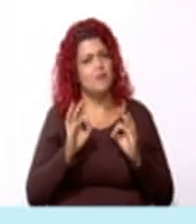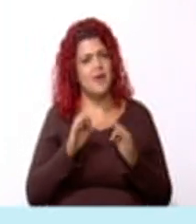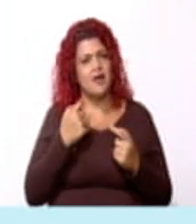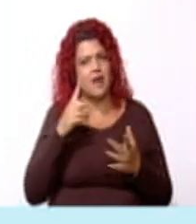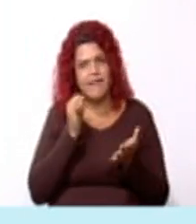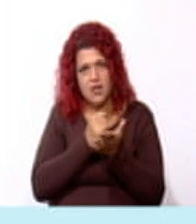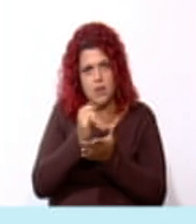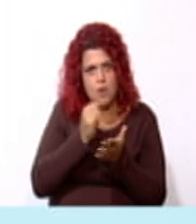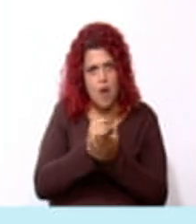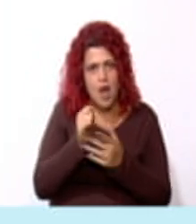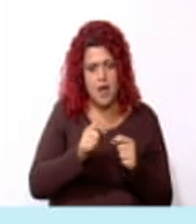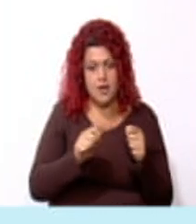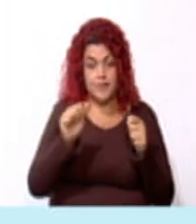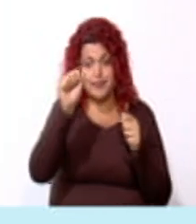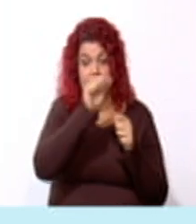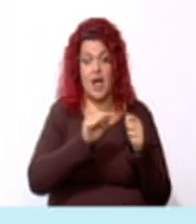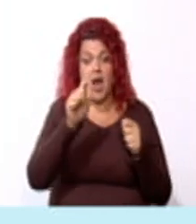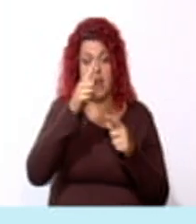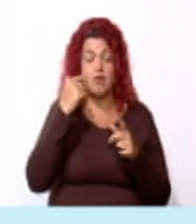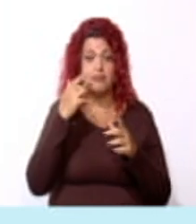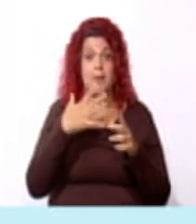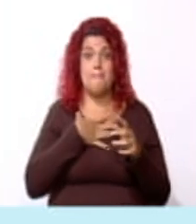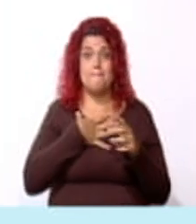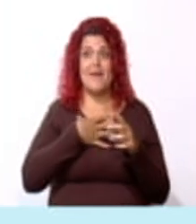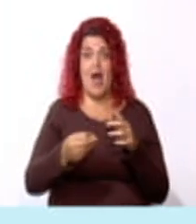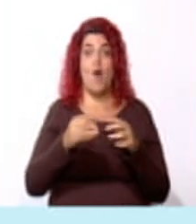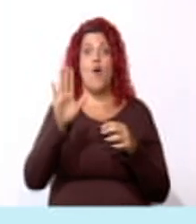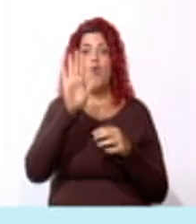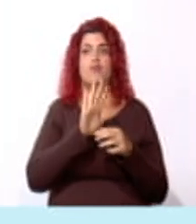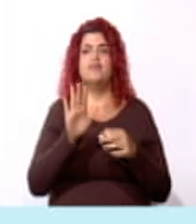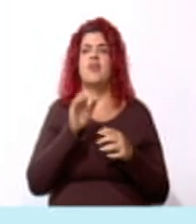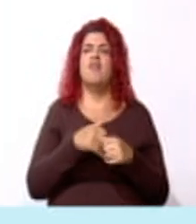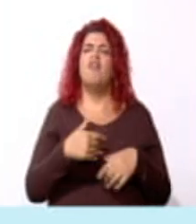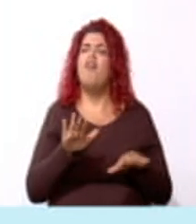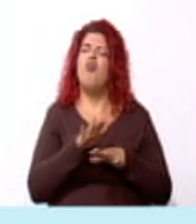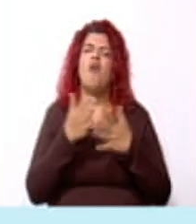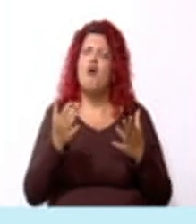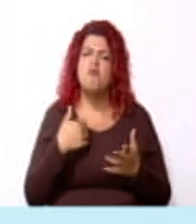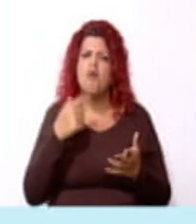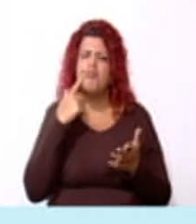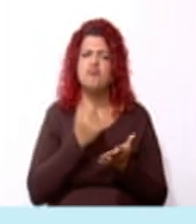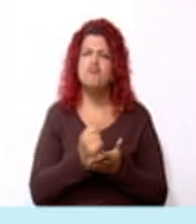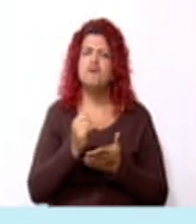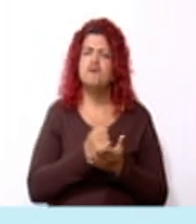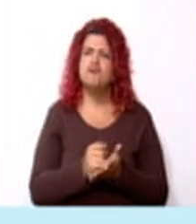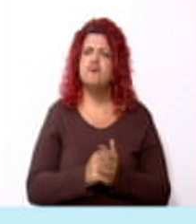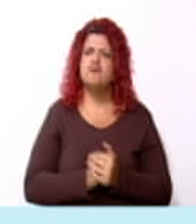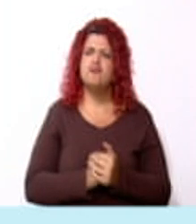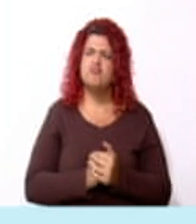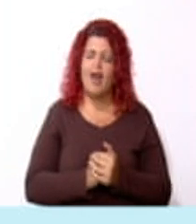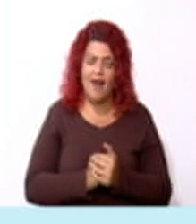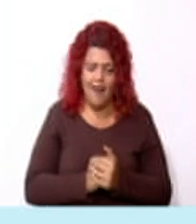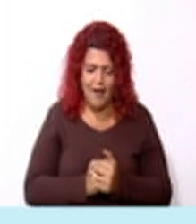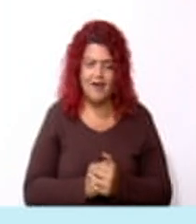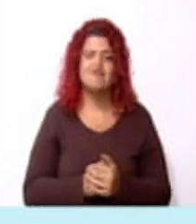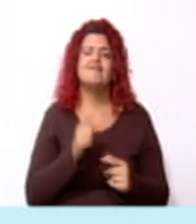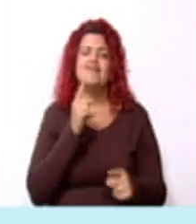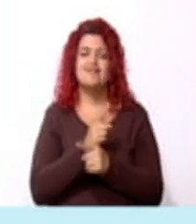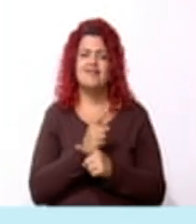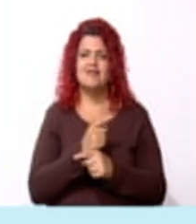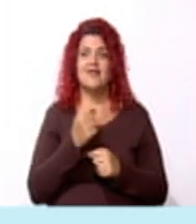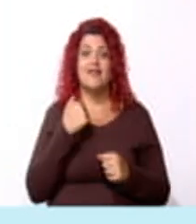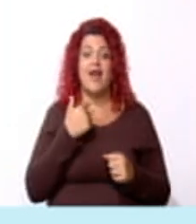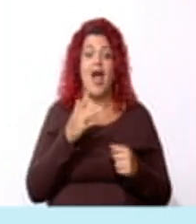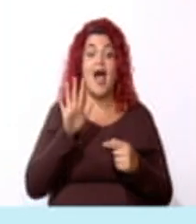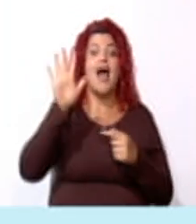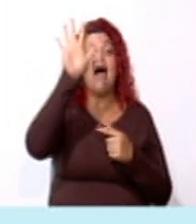Averiguar el área del fondo blanco. ¿Y cómo van a hacer para averiguarlo? Correcto. Al